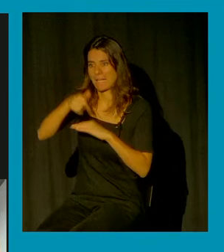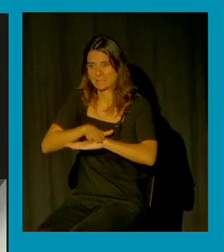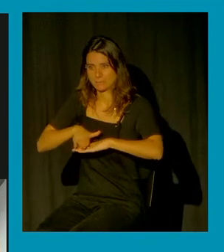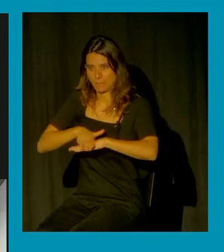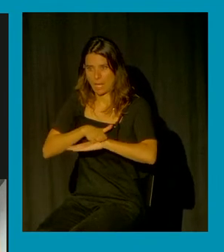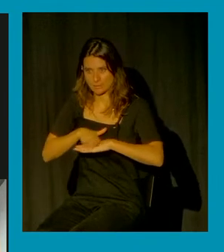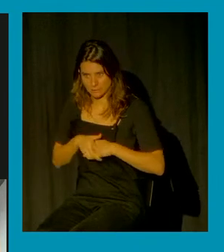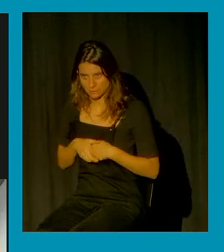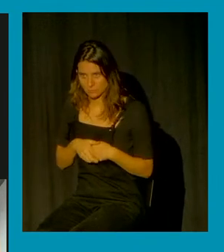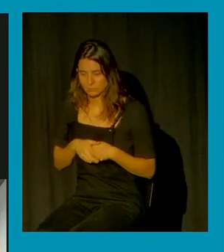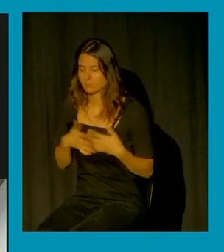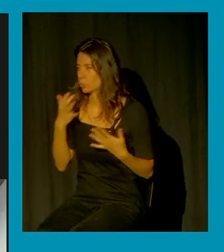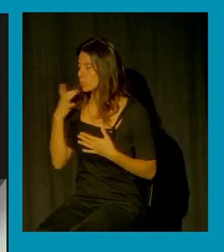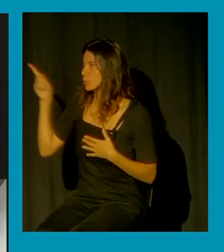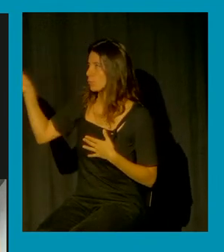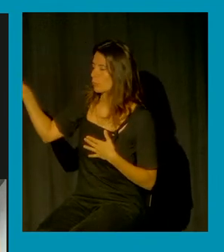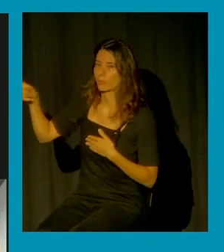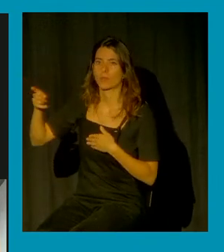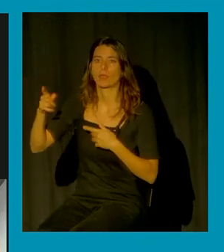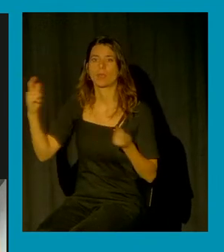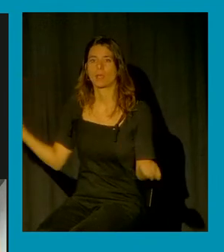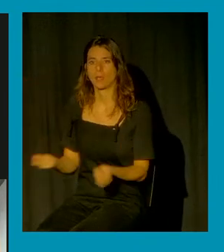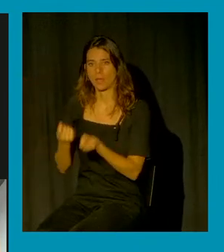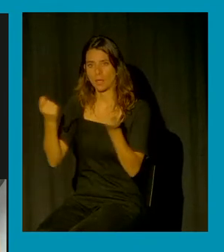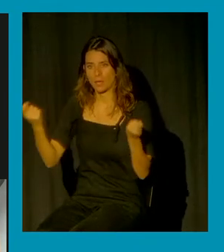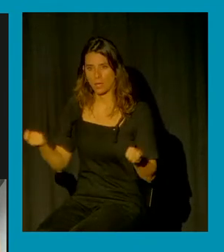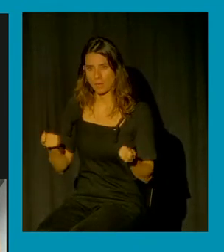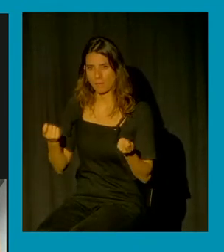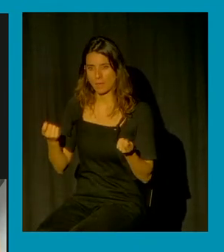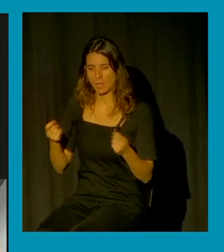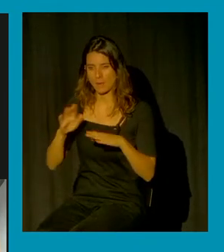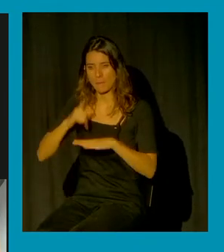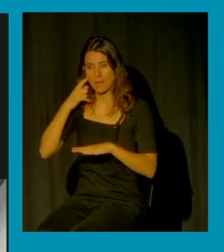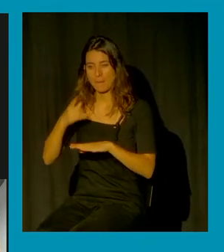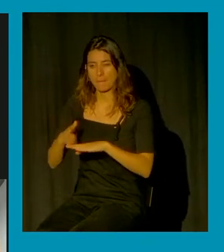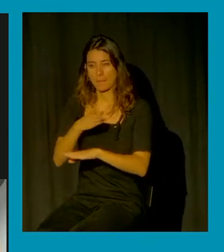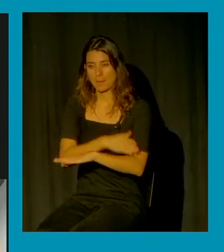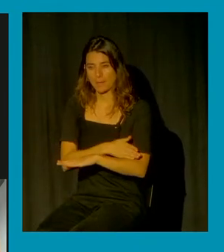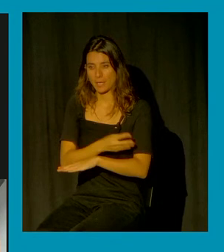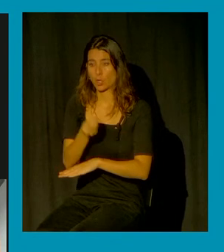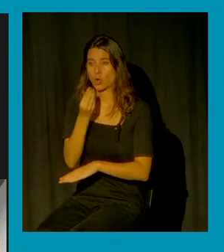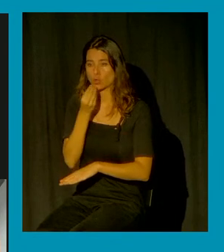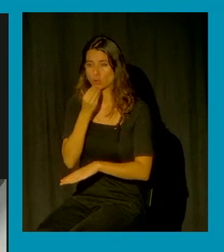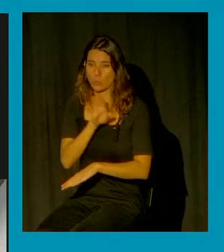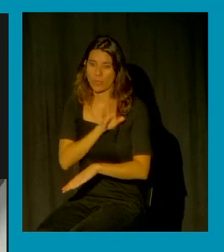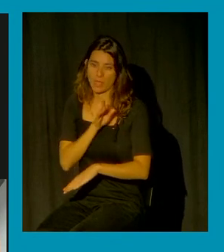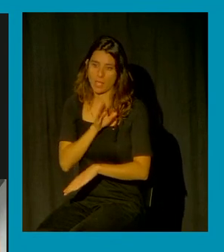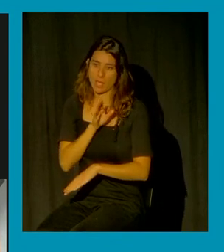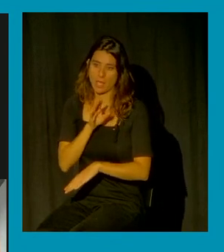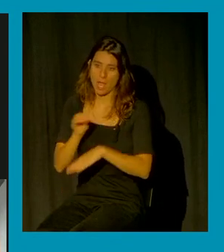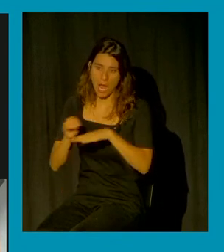ministerio es una campaña para prevenir sobre el consumo de alcohol y de drogas